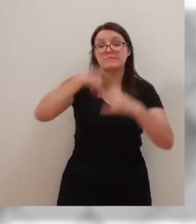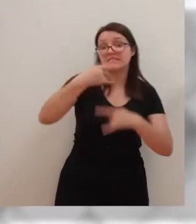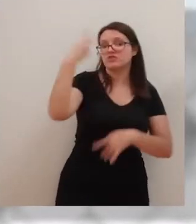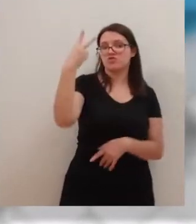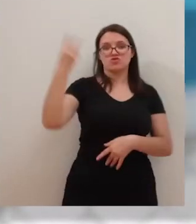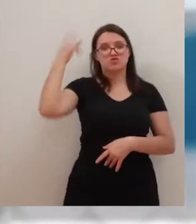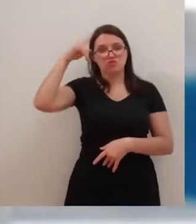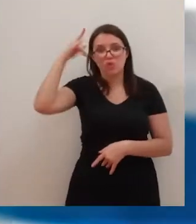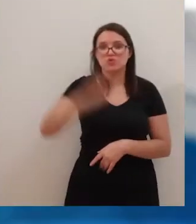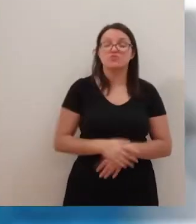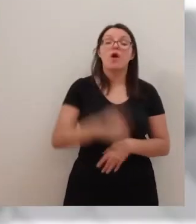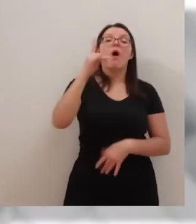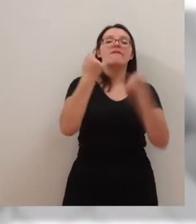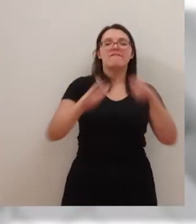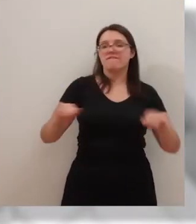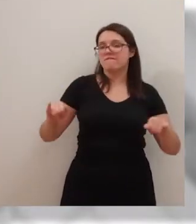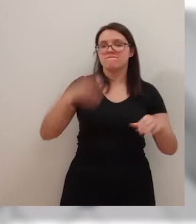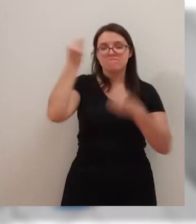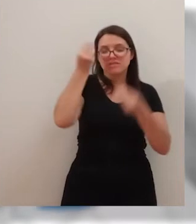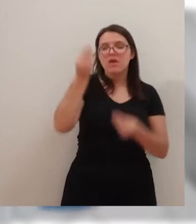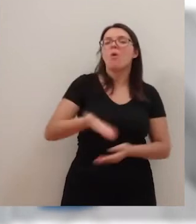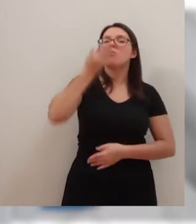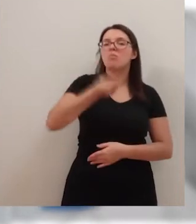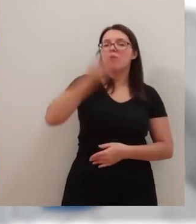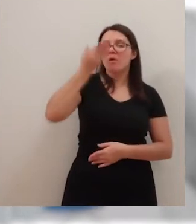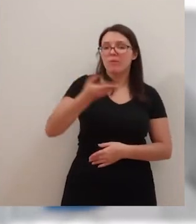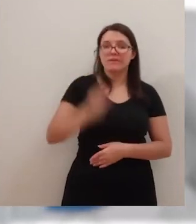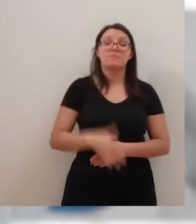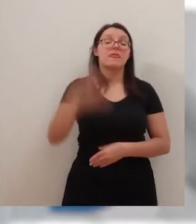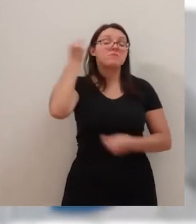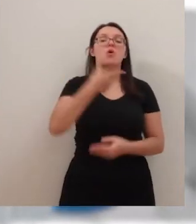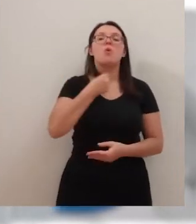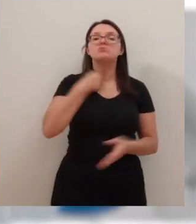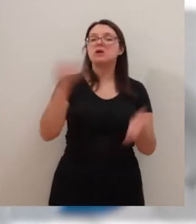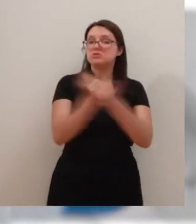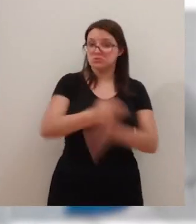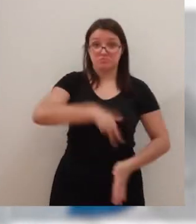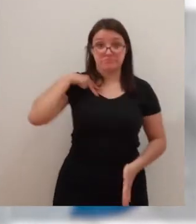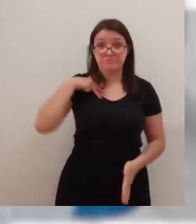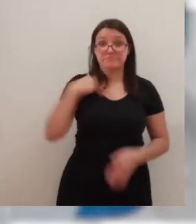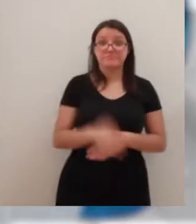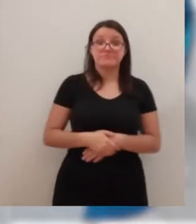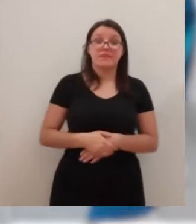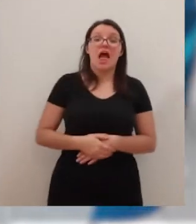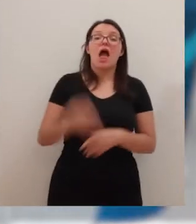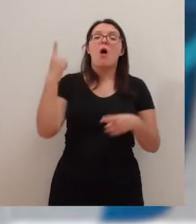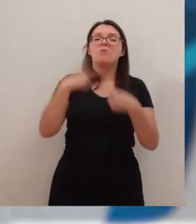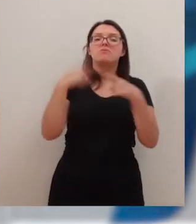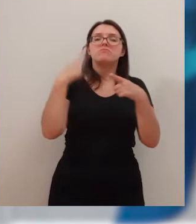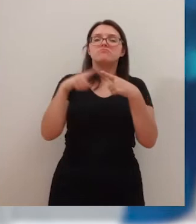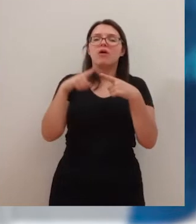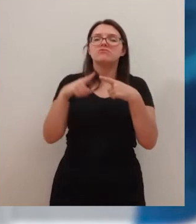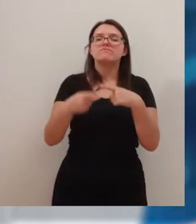Hemos hecho una feria que sí la consideramos muy buena y creo que os va a gustar a todos en general. Hemos hecho una